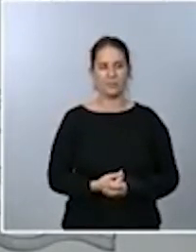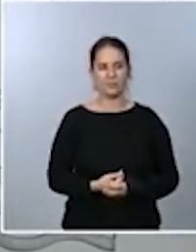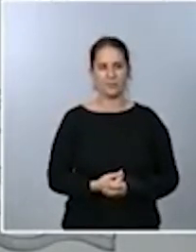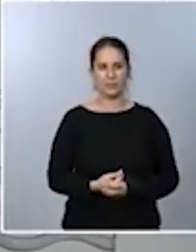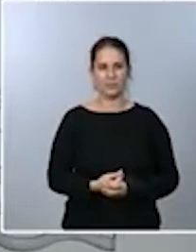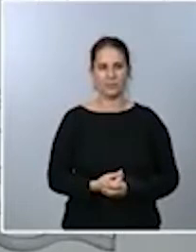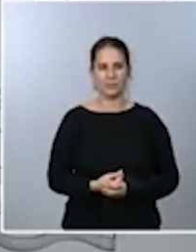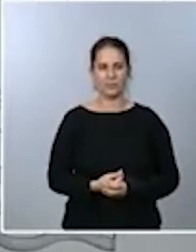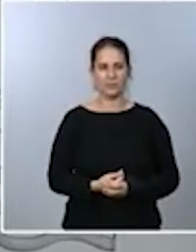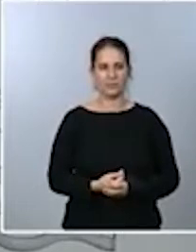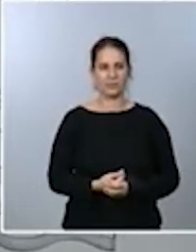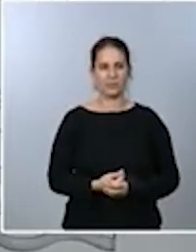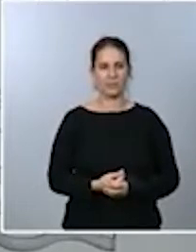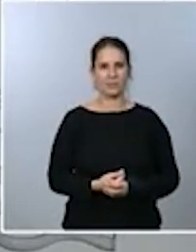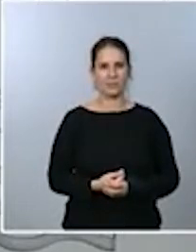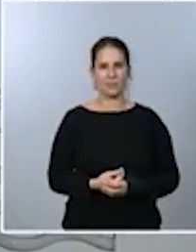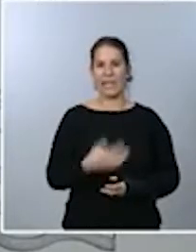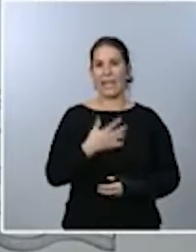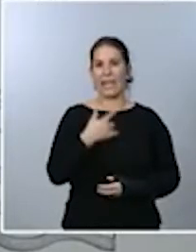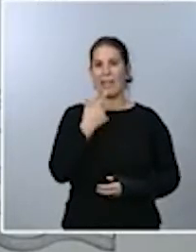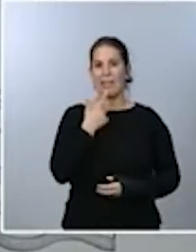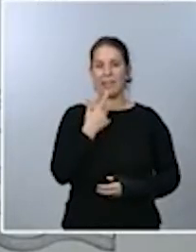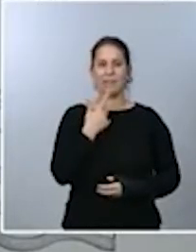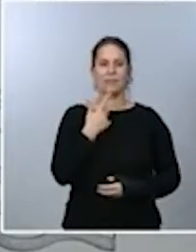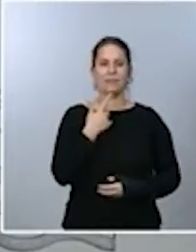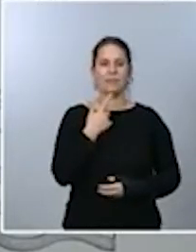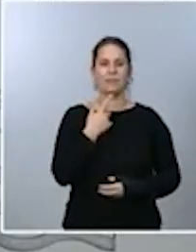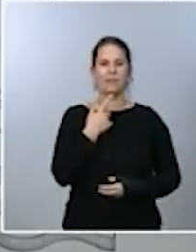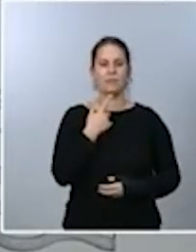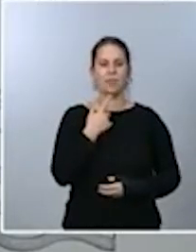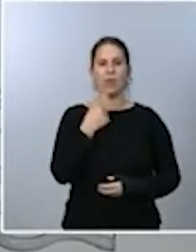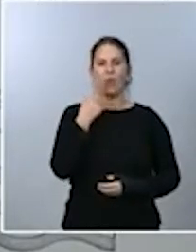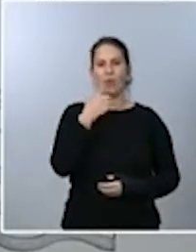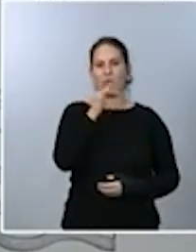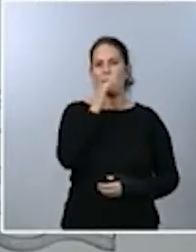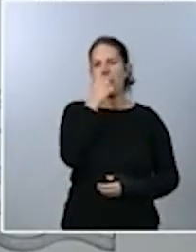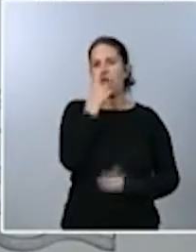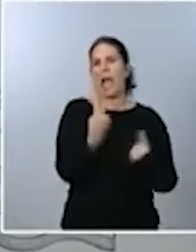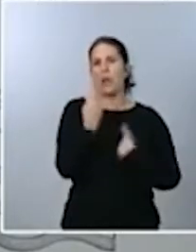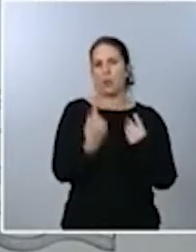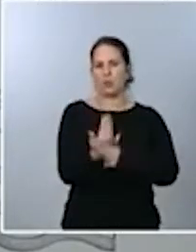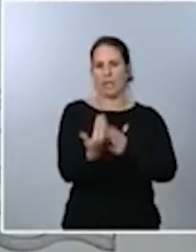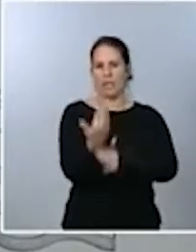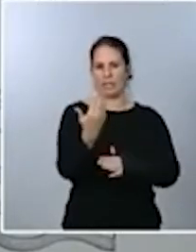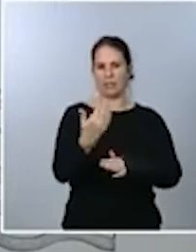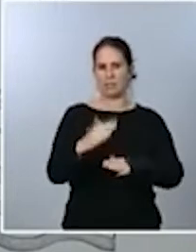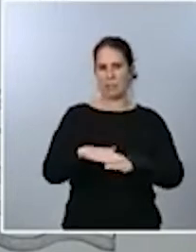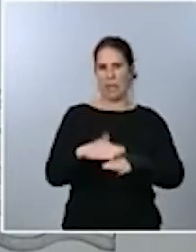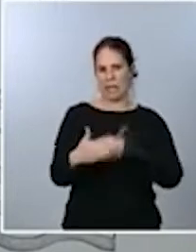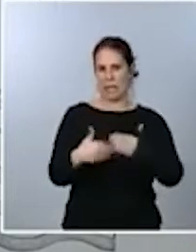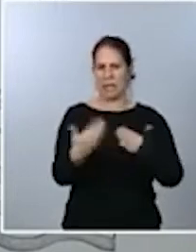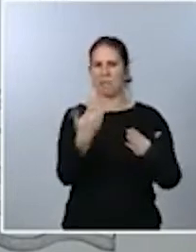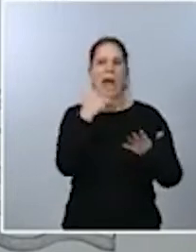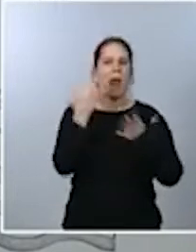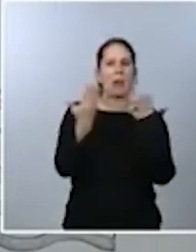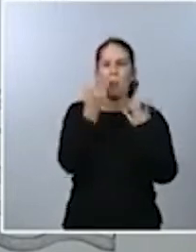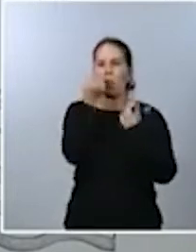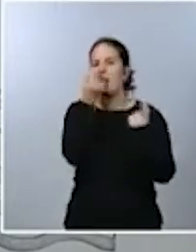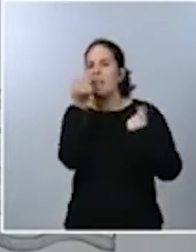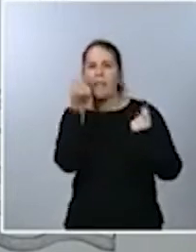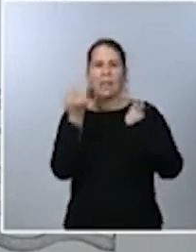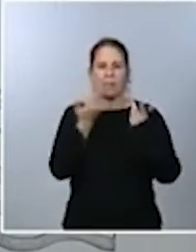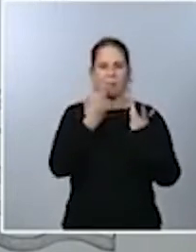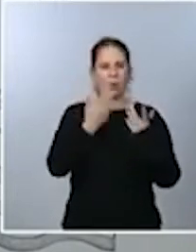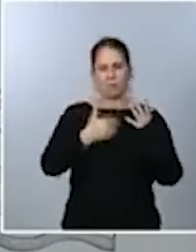estos días, por si hay alguna cuestión, algún fleco pendiente, pero el acuerdo está ya prácticamente ultimado. Y también